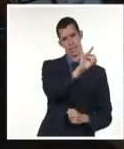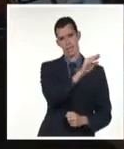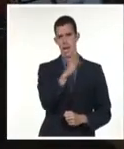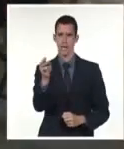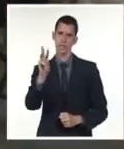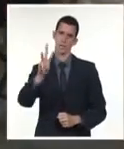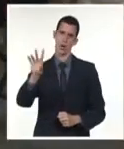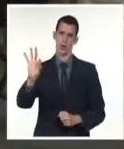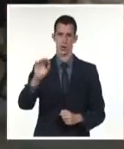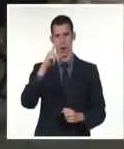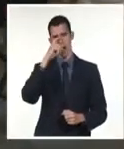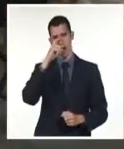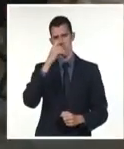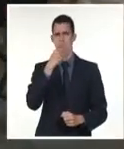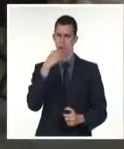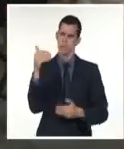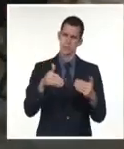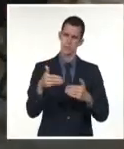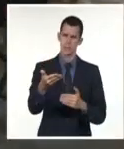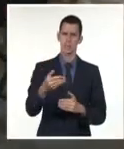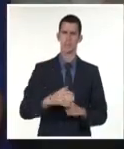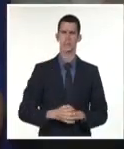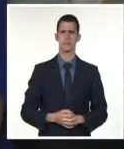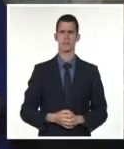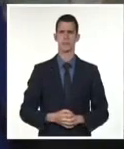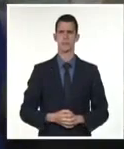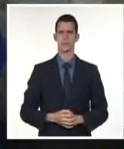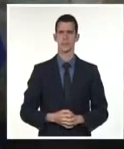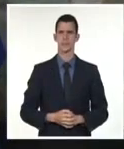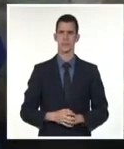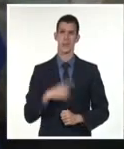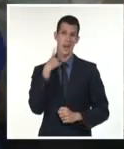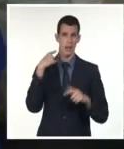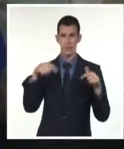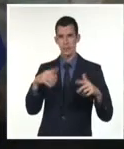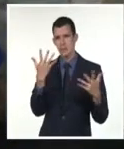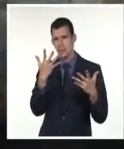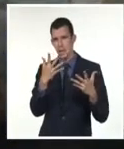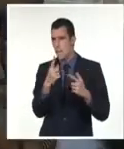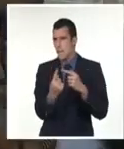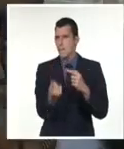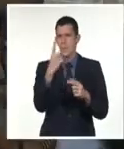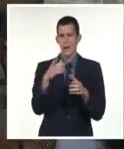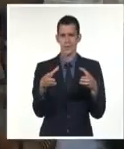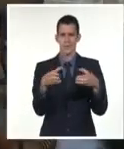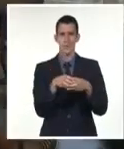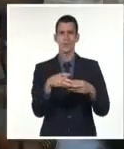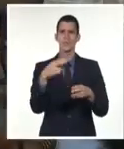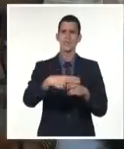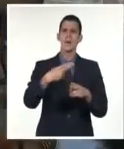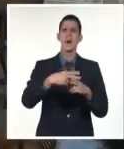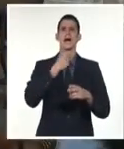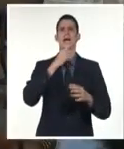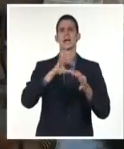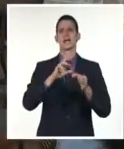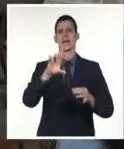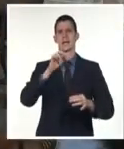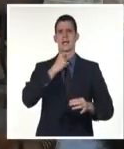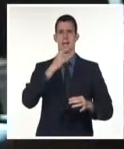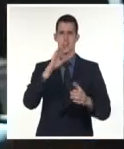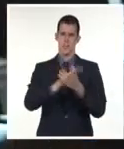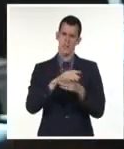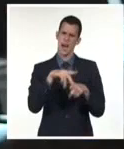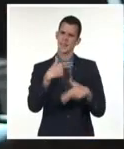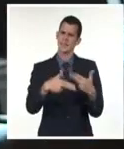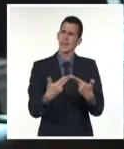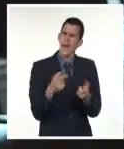parte de la Habana World Music. Con el auspicio este año y por primera vez de Legren, se refuerza así el vínculo de la Casa Discográfica Cubana